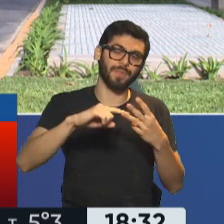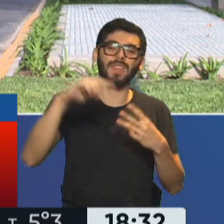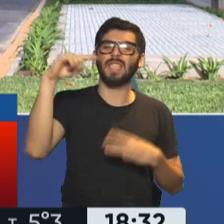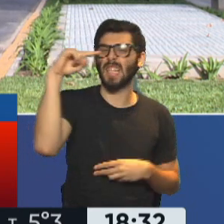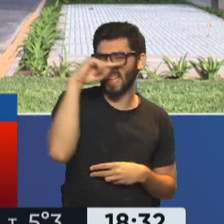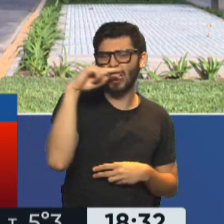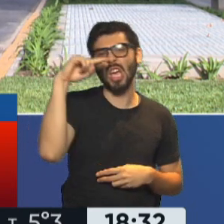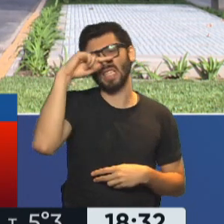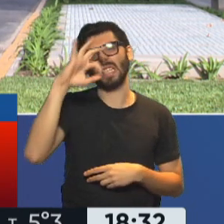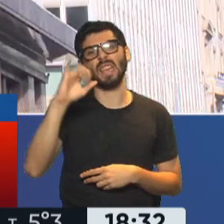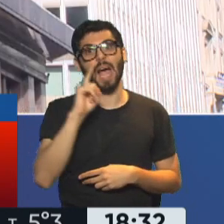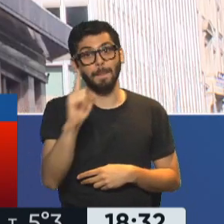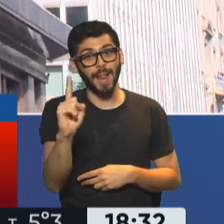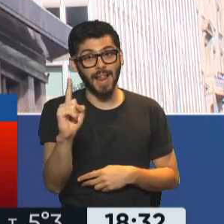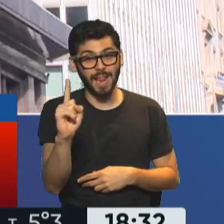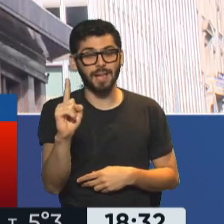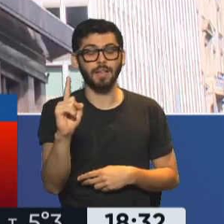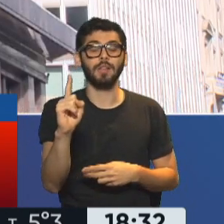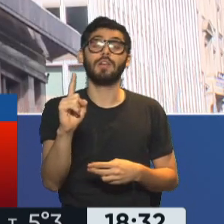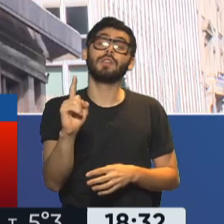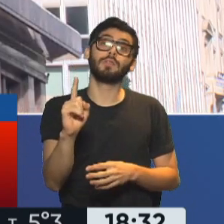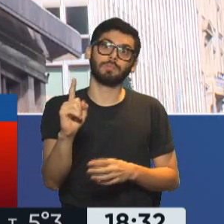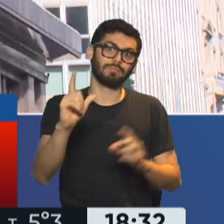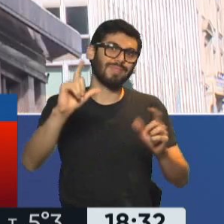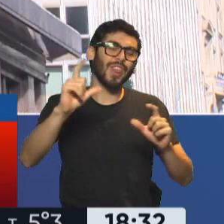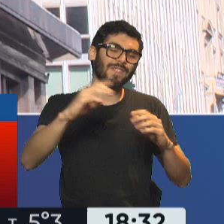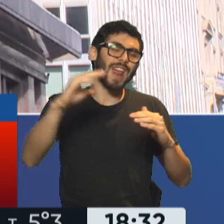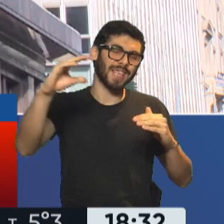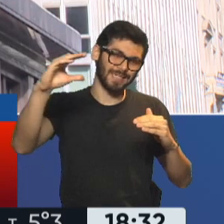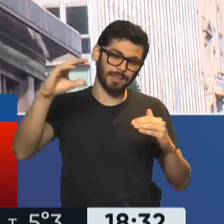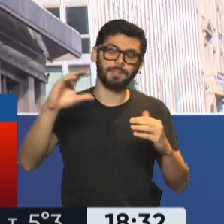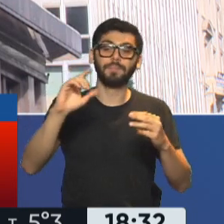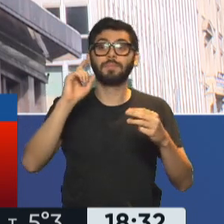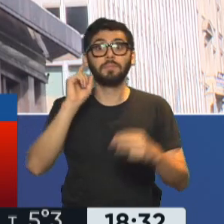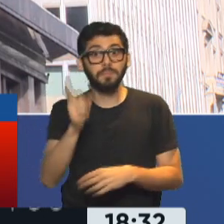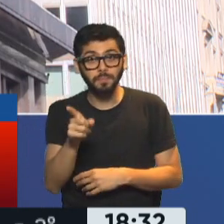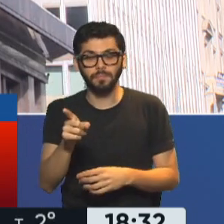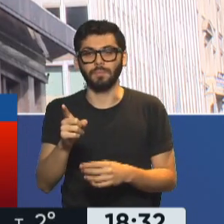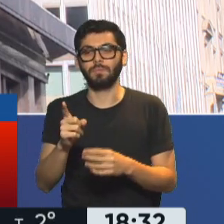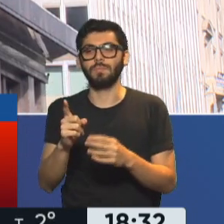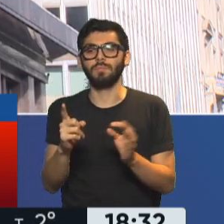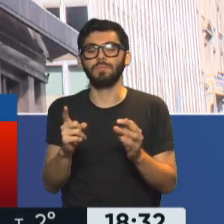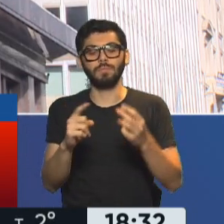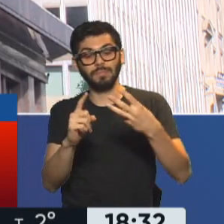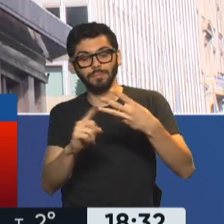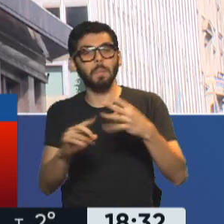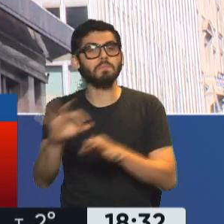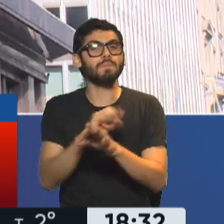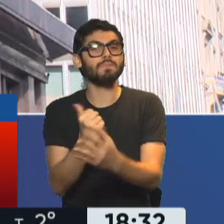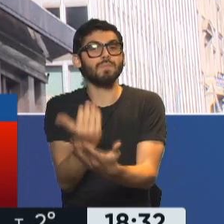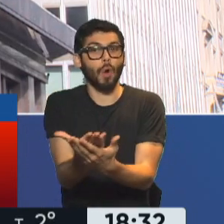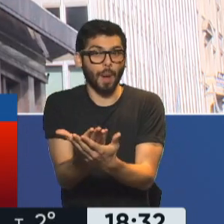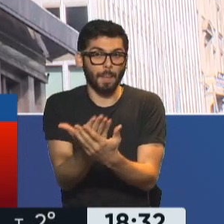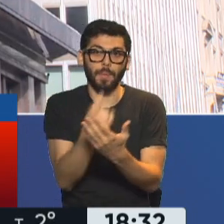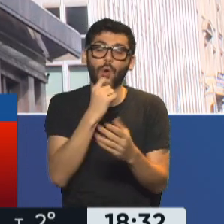770 mil. Y también, otra cosa muy importante, tiene que ver con este programa, esta moratoria para regularizar deudas